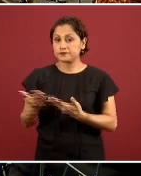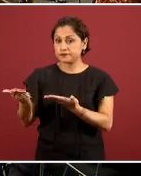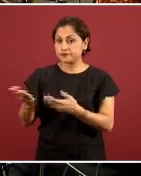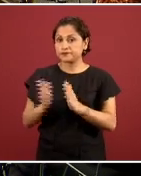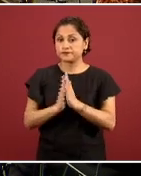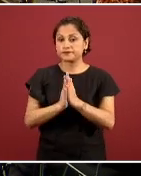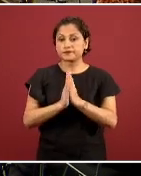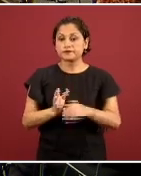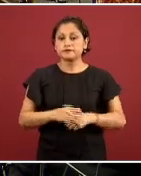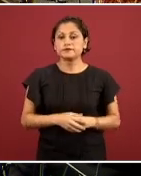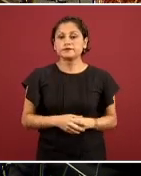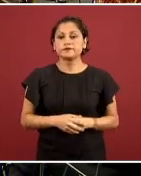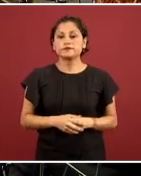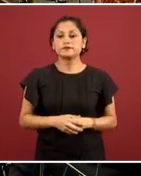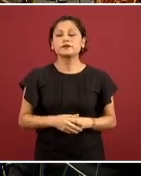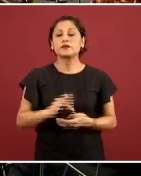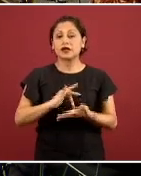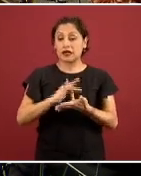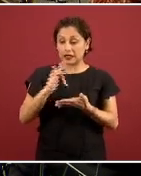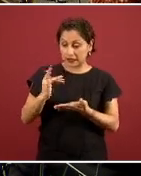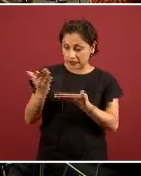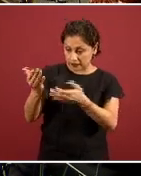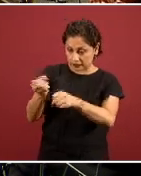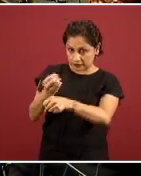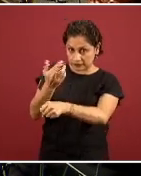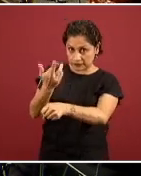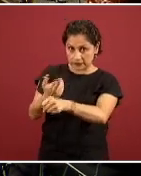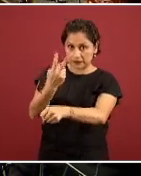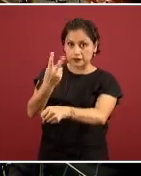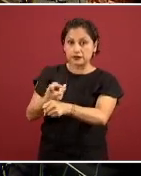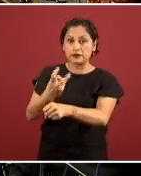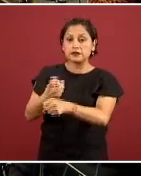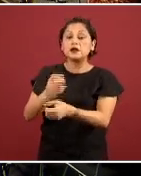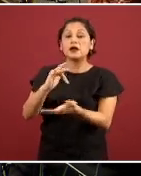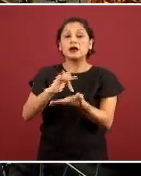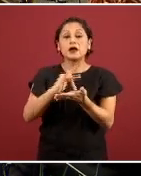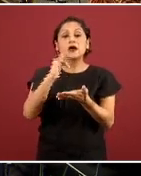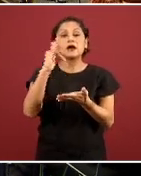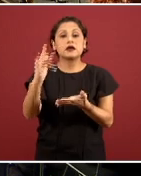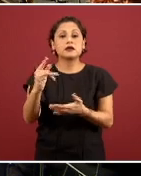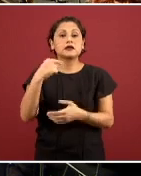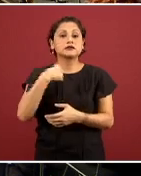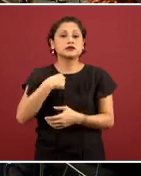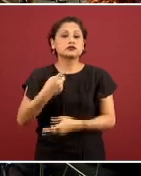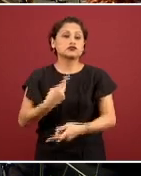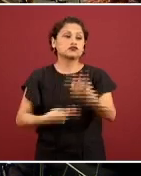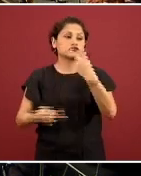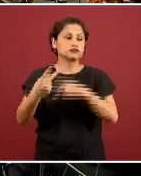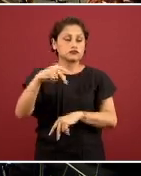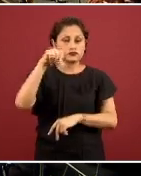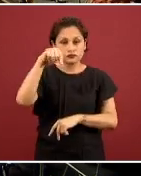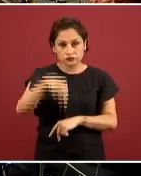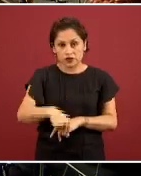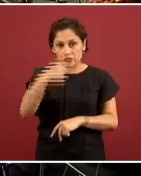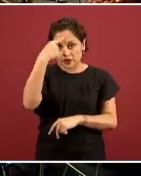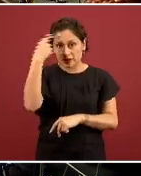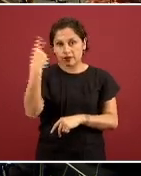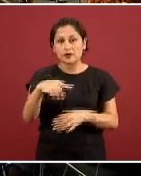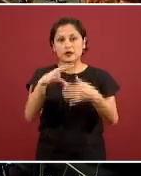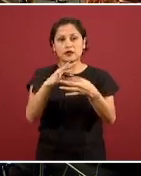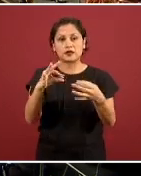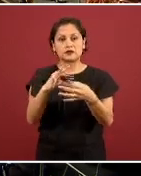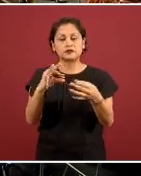Muchísimas gracias, subsecretario. Y gracias por la oportunidad de compartir con ustedes el plan de